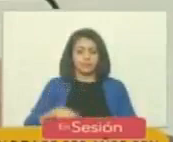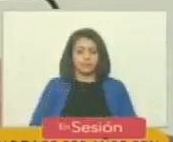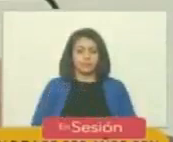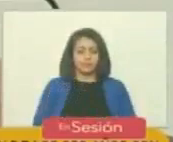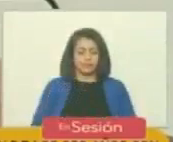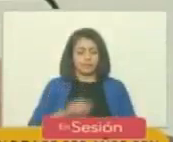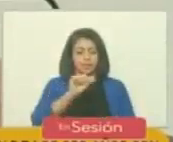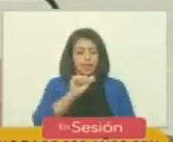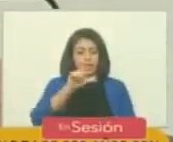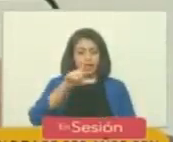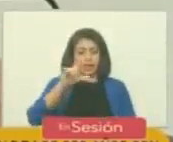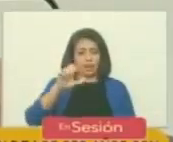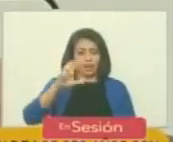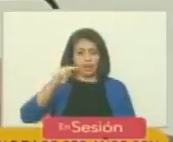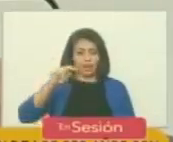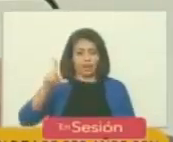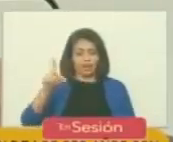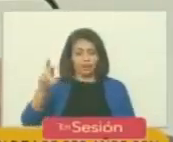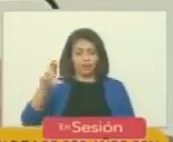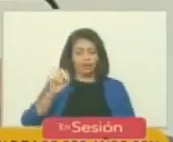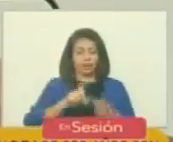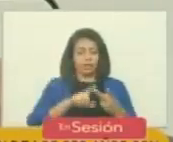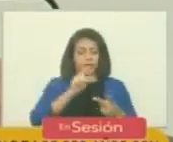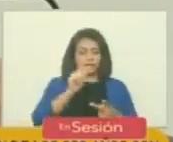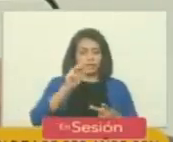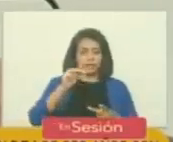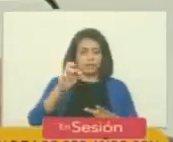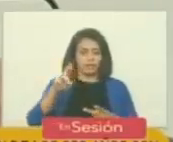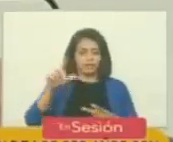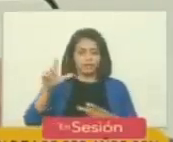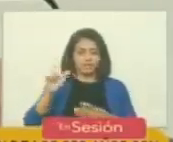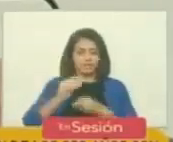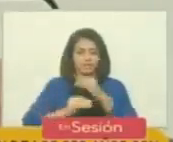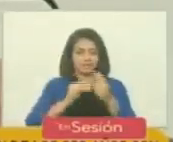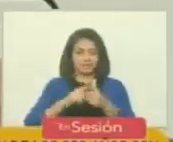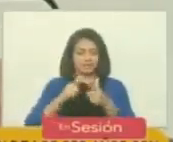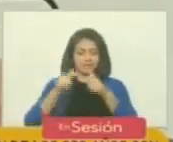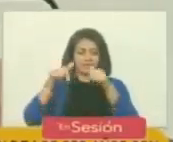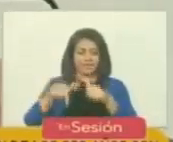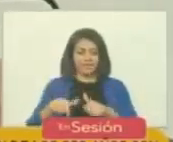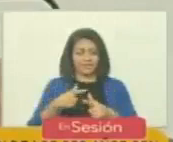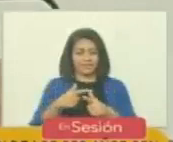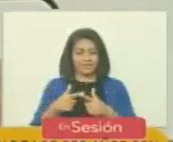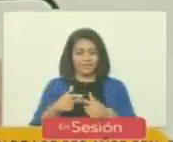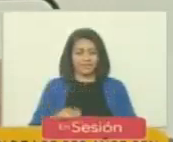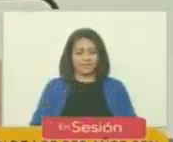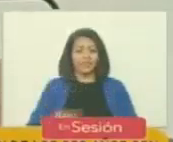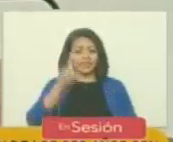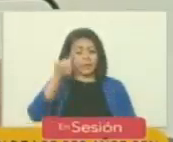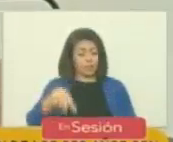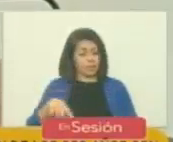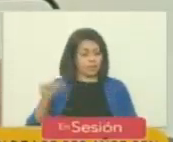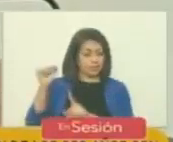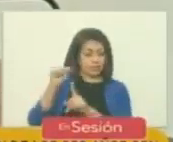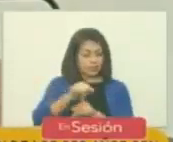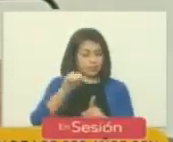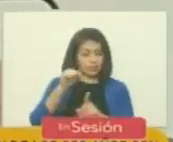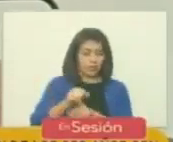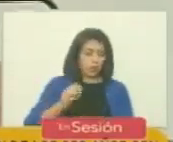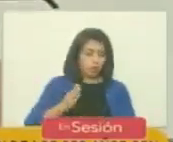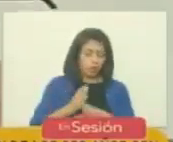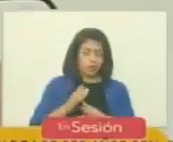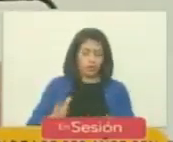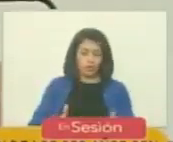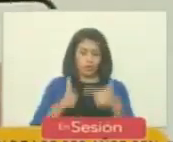Alejandro Magno, Temerlán y Gengis Khan. Él también fue un luchador contra enemigos